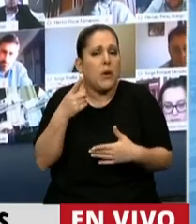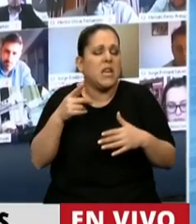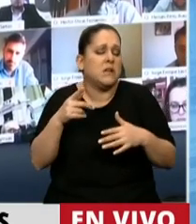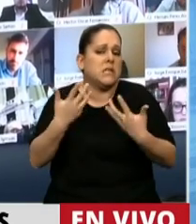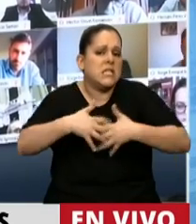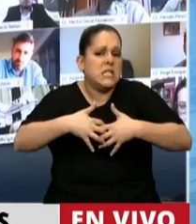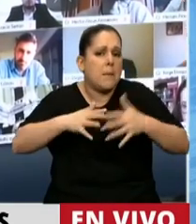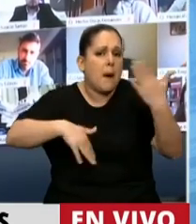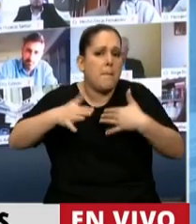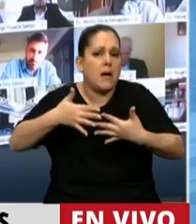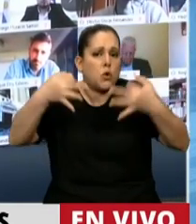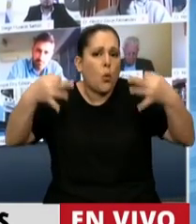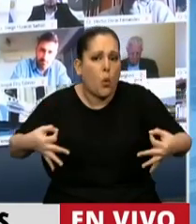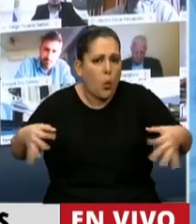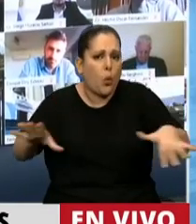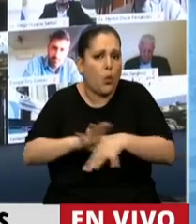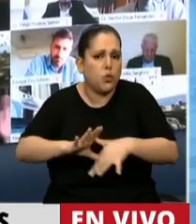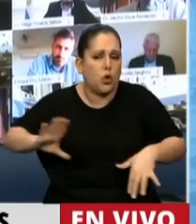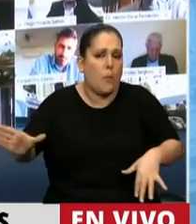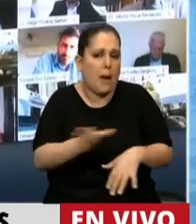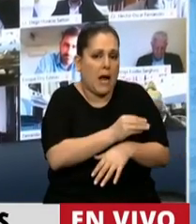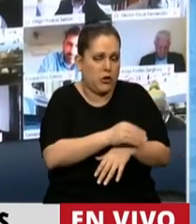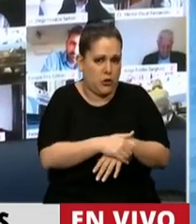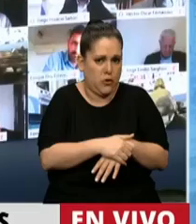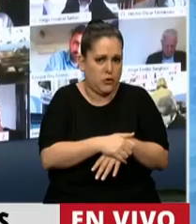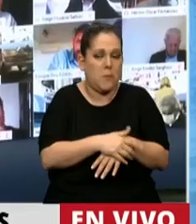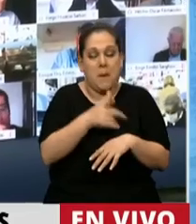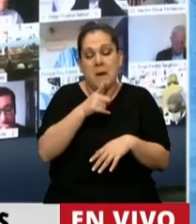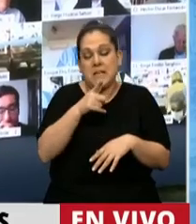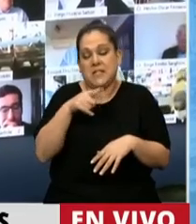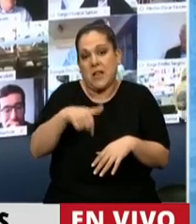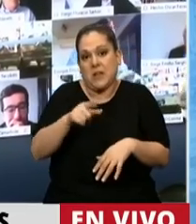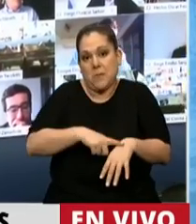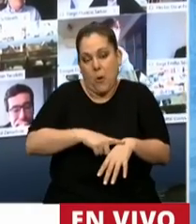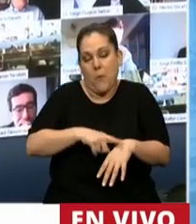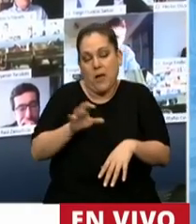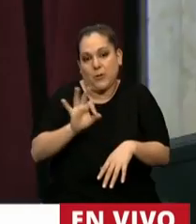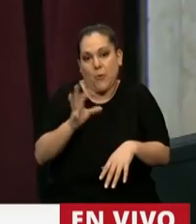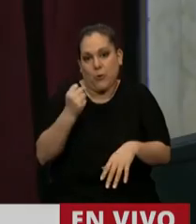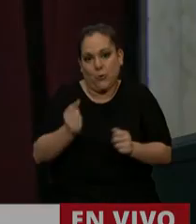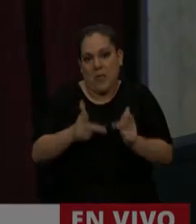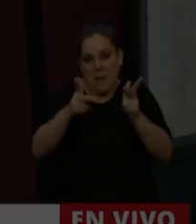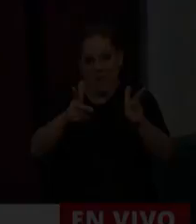justo y más humano para todos? Creo que son muy pertinentes para este momento. Muchas gracias, Presidente. Gracias, Diputado del Caño.